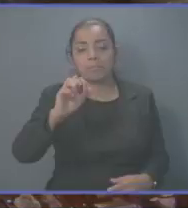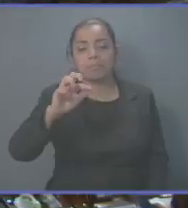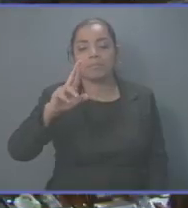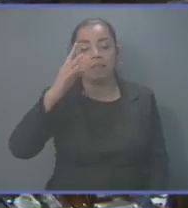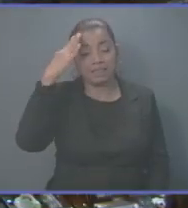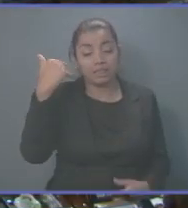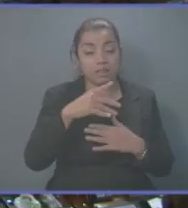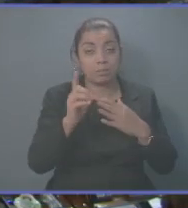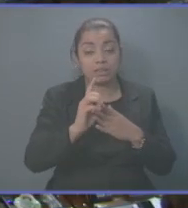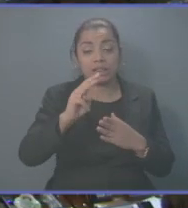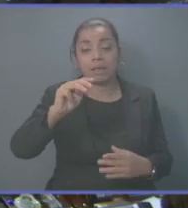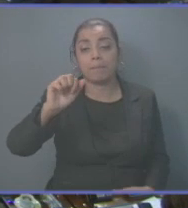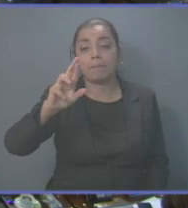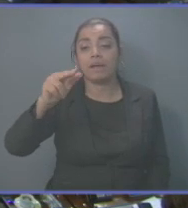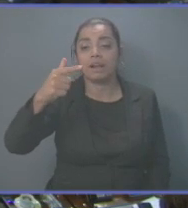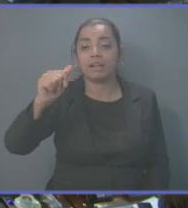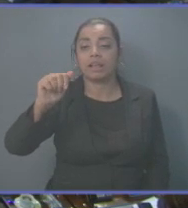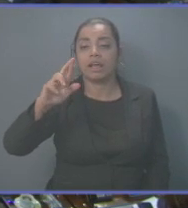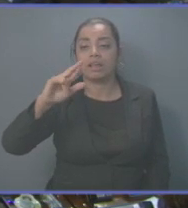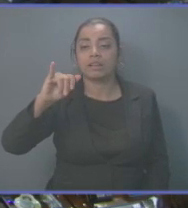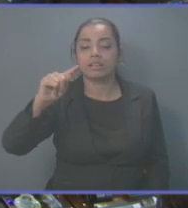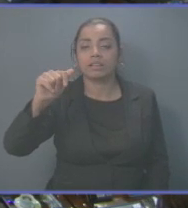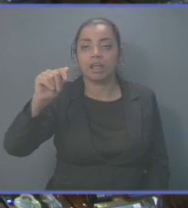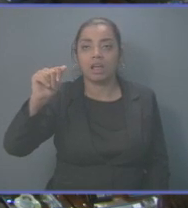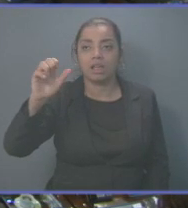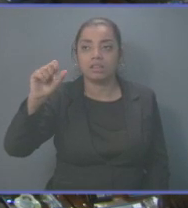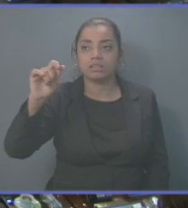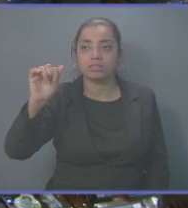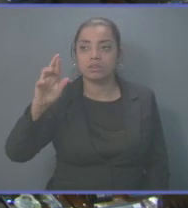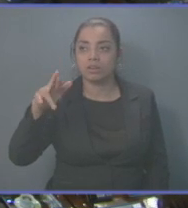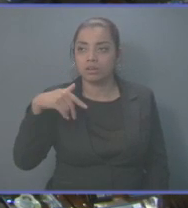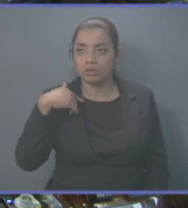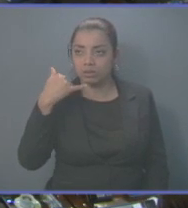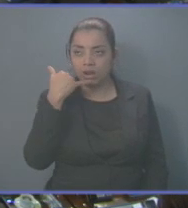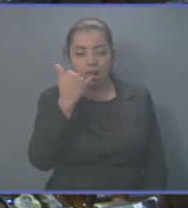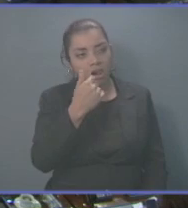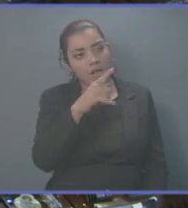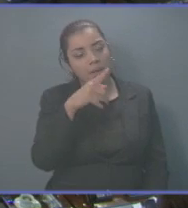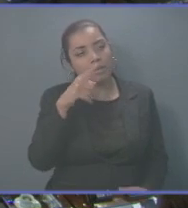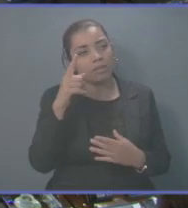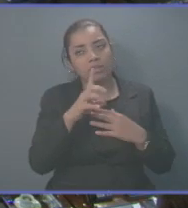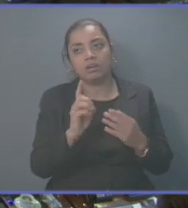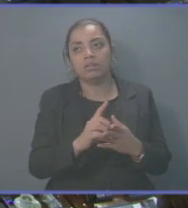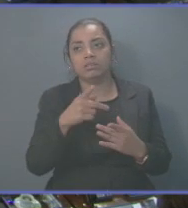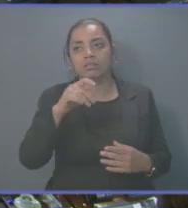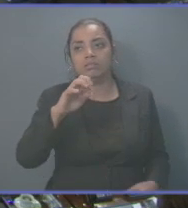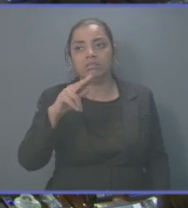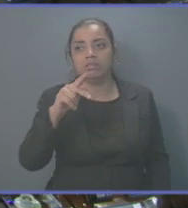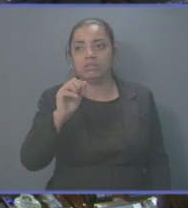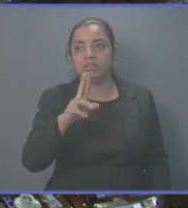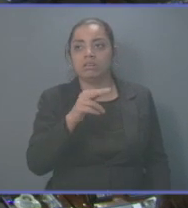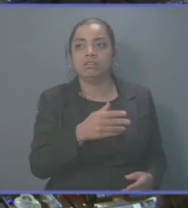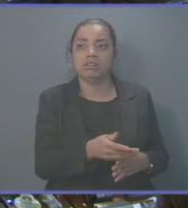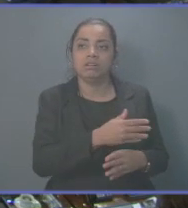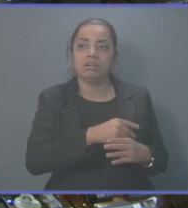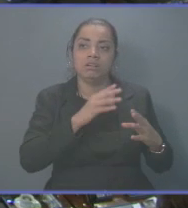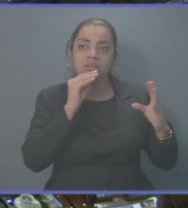Sí, gracias, señor presidente. Efectivamente, yo consultaba al diputado Parker su enmienda anterior.